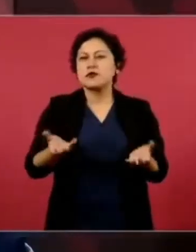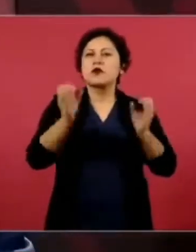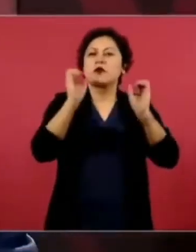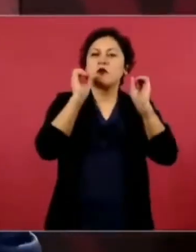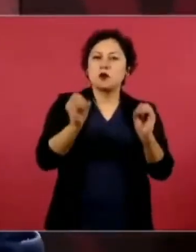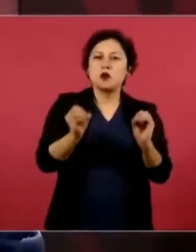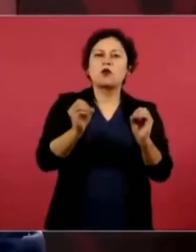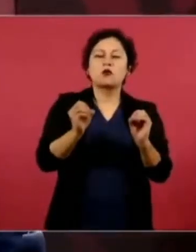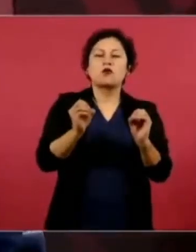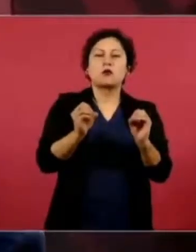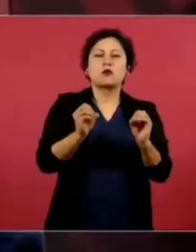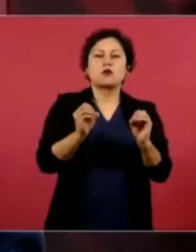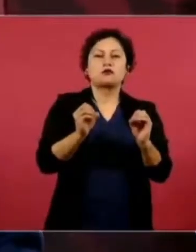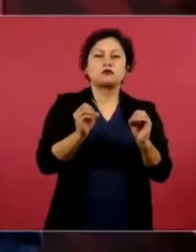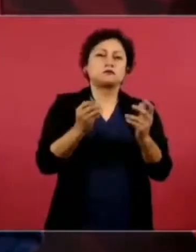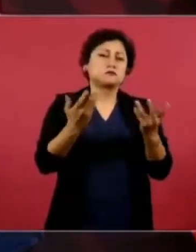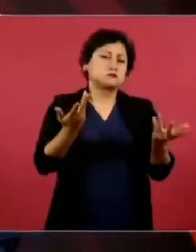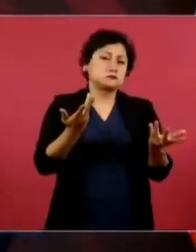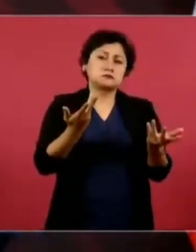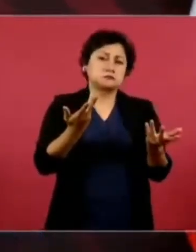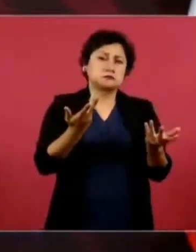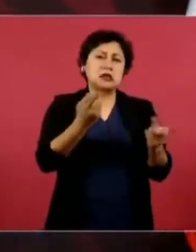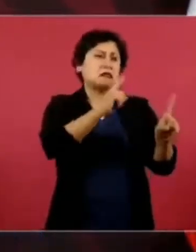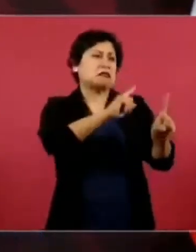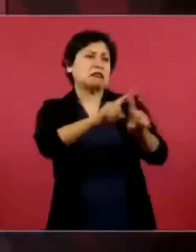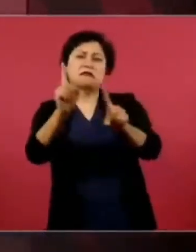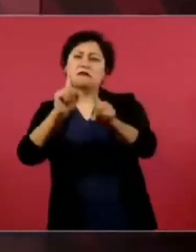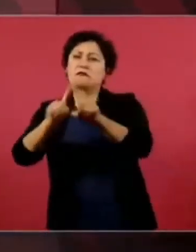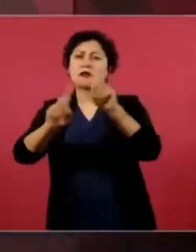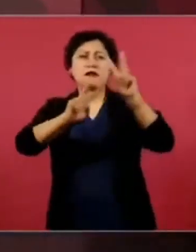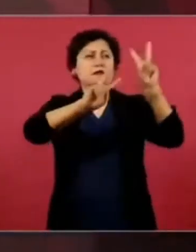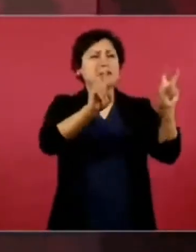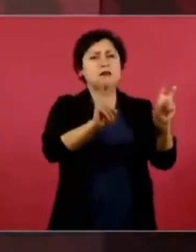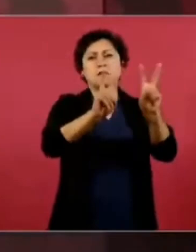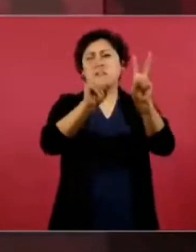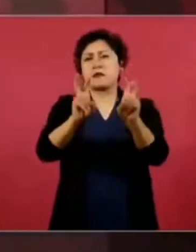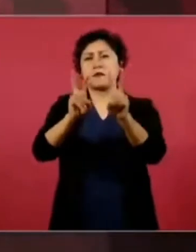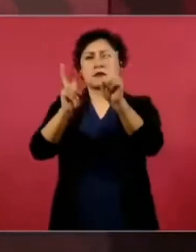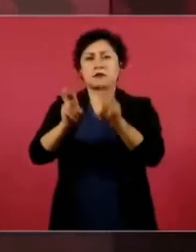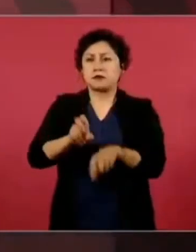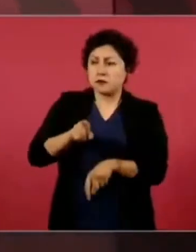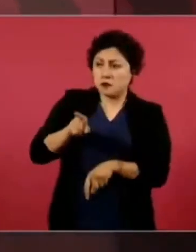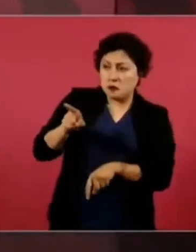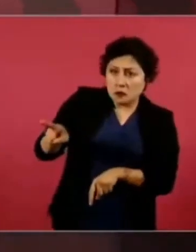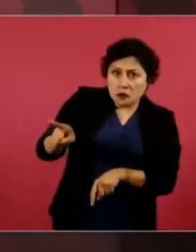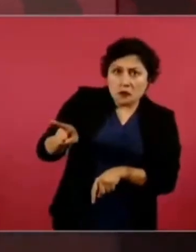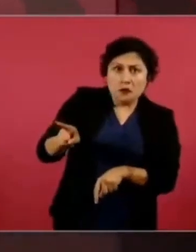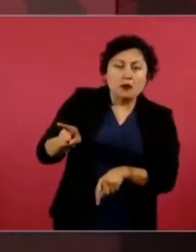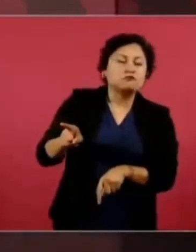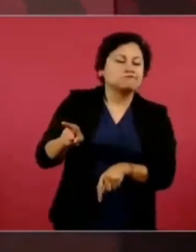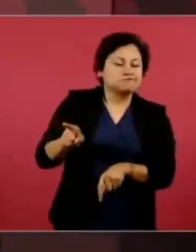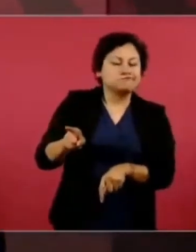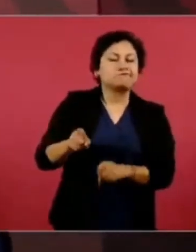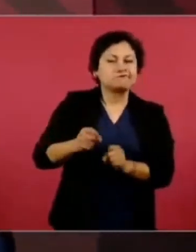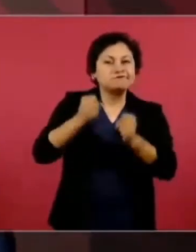asuntos que se tienen que estar tratando, los va a manejar muy bien, mucho muy bien.